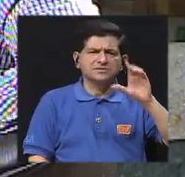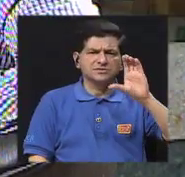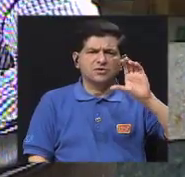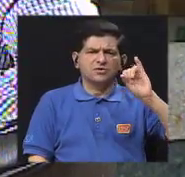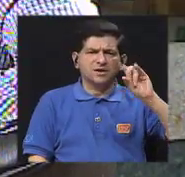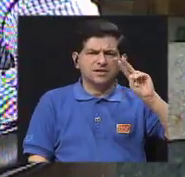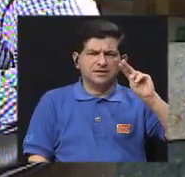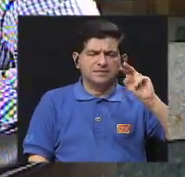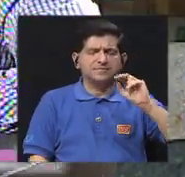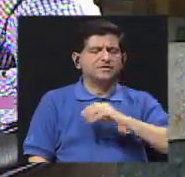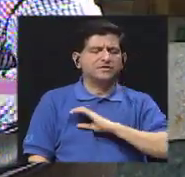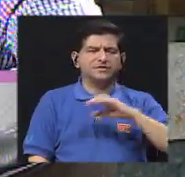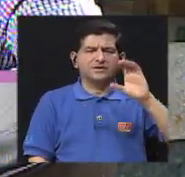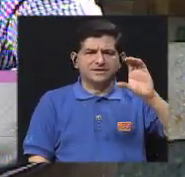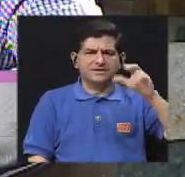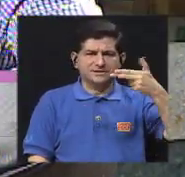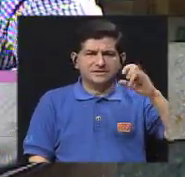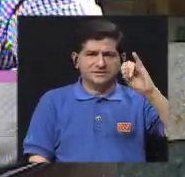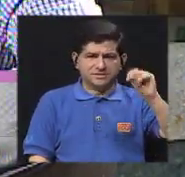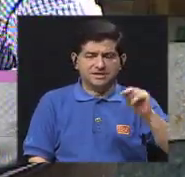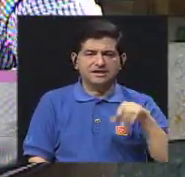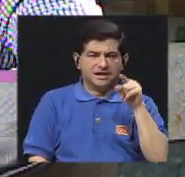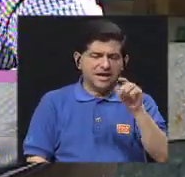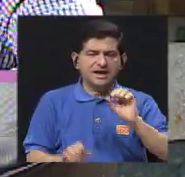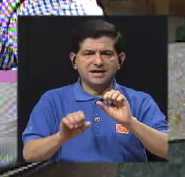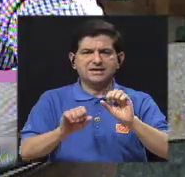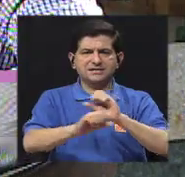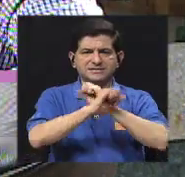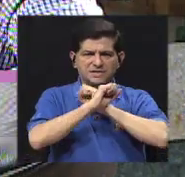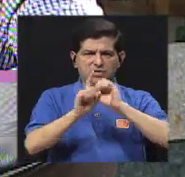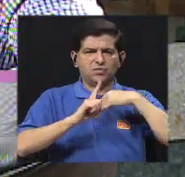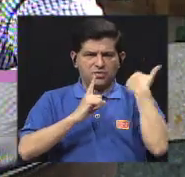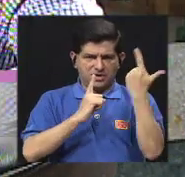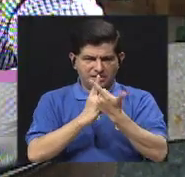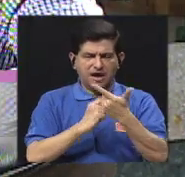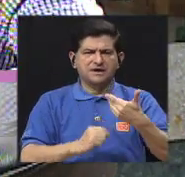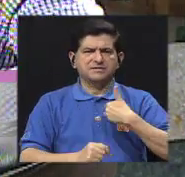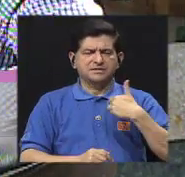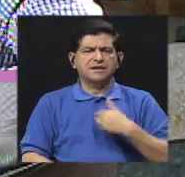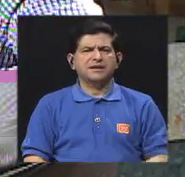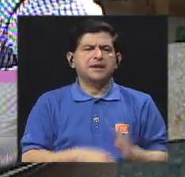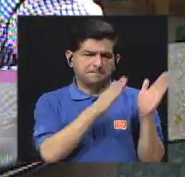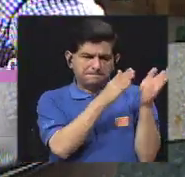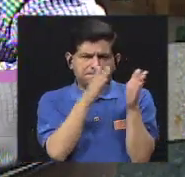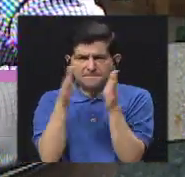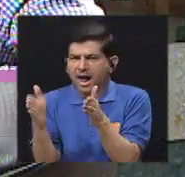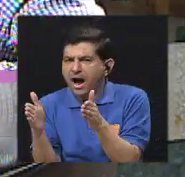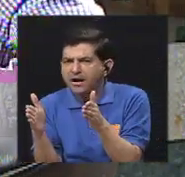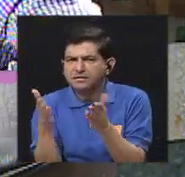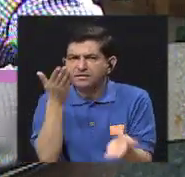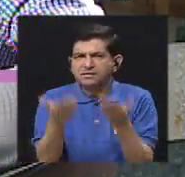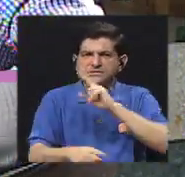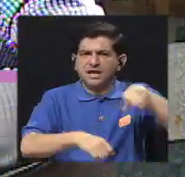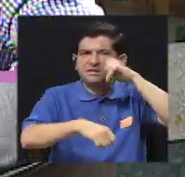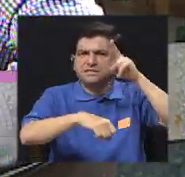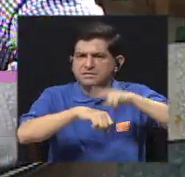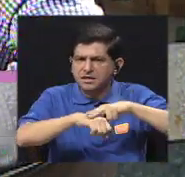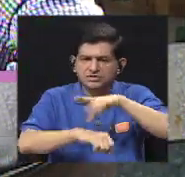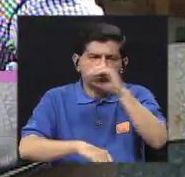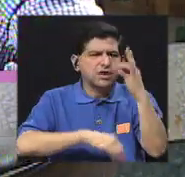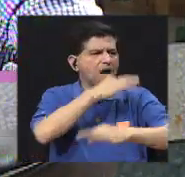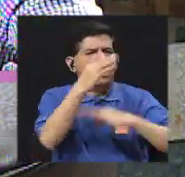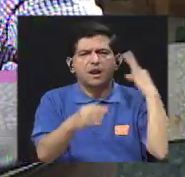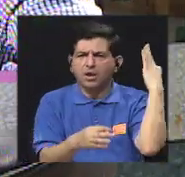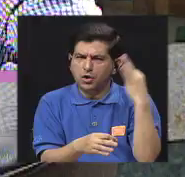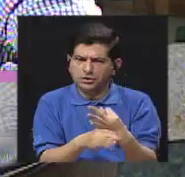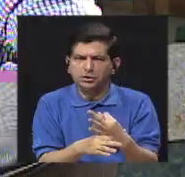ubicamos en lo que es la seguridad social, ¿existe algún plan nacional o algún